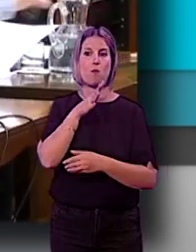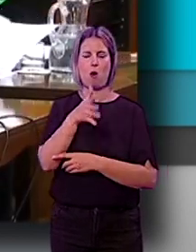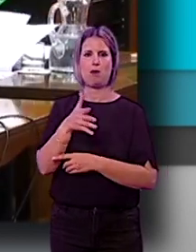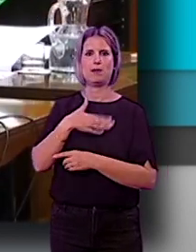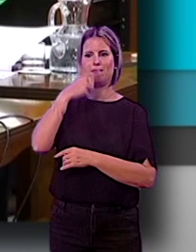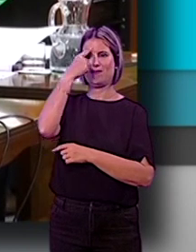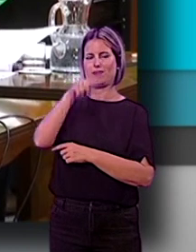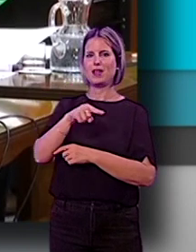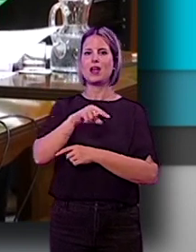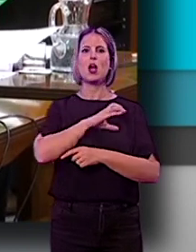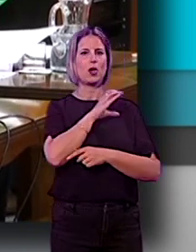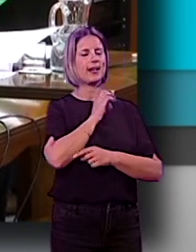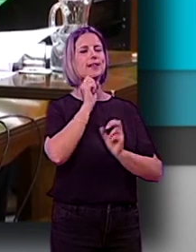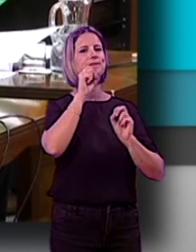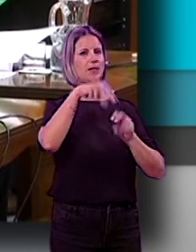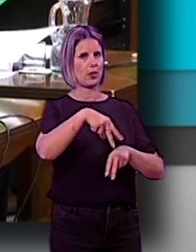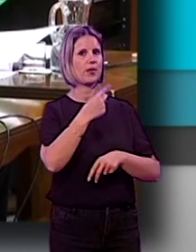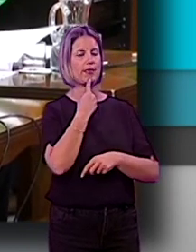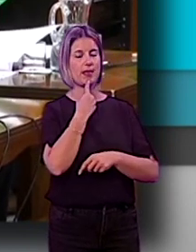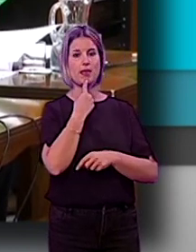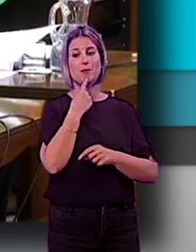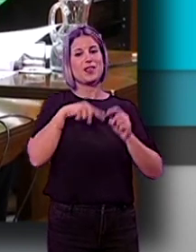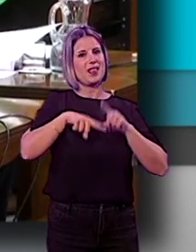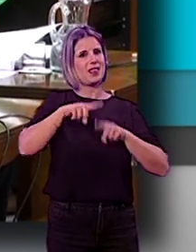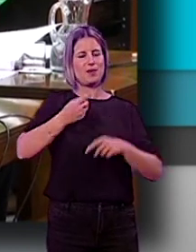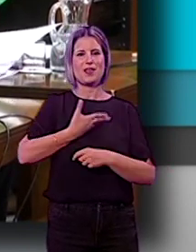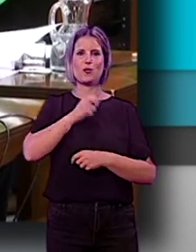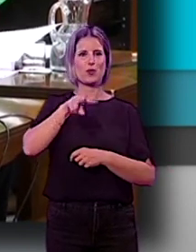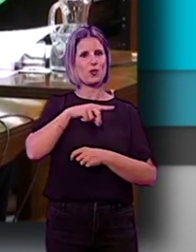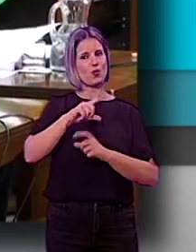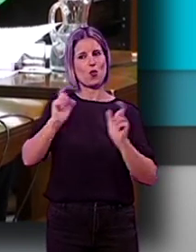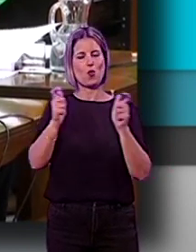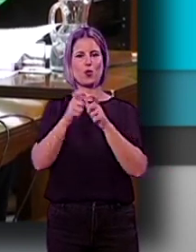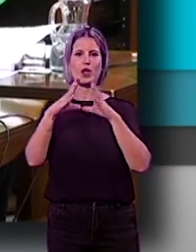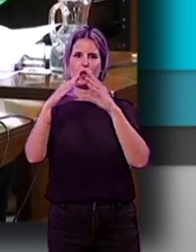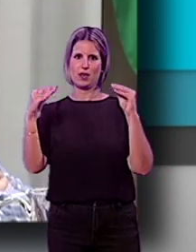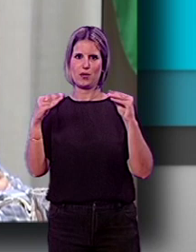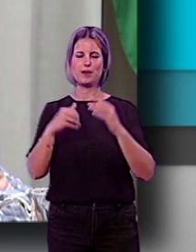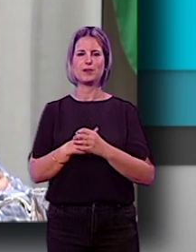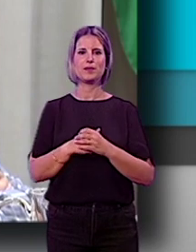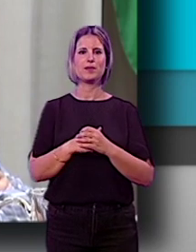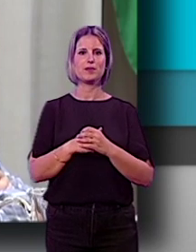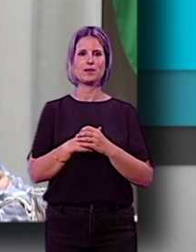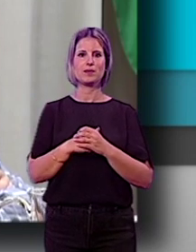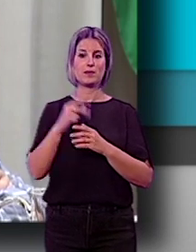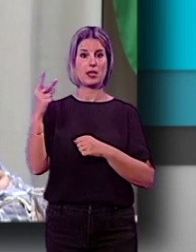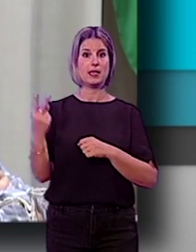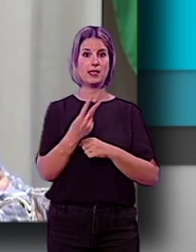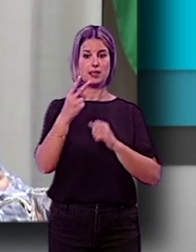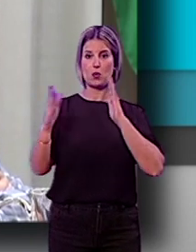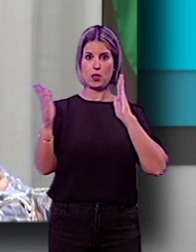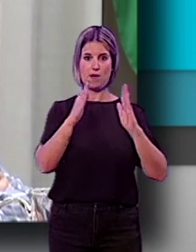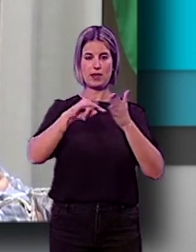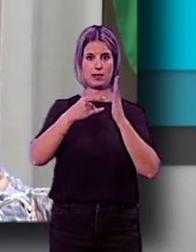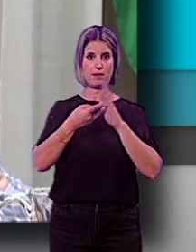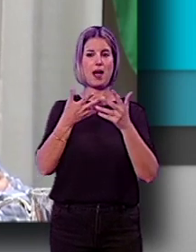propio Ferreira le ha dado la razón, aunque señalando que no depende del Ayuntamiento, sino de la Junta de Andalucía. Está por la segunda fase del Plan